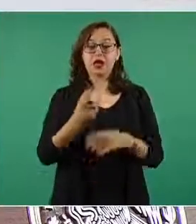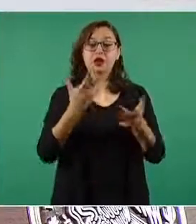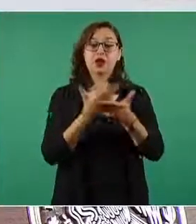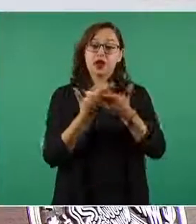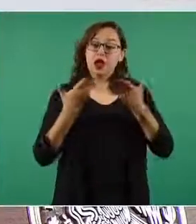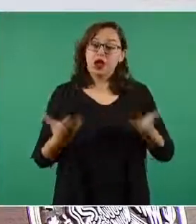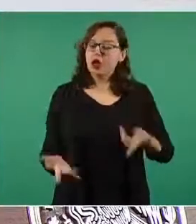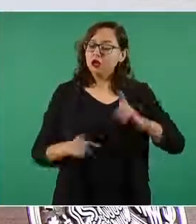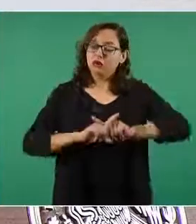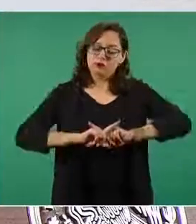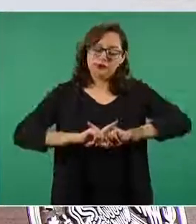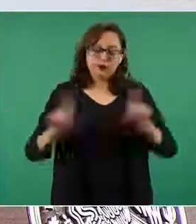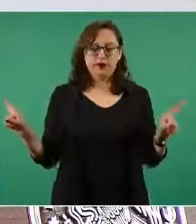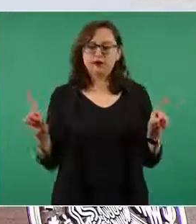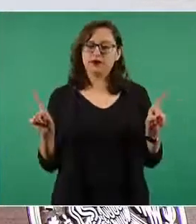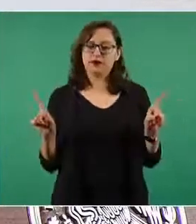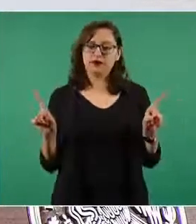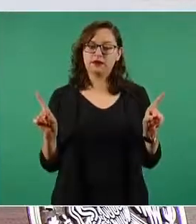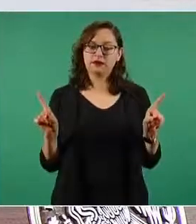está llevando a cabo.